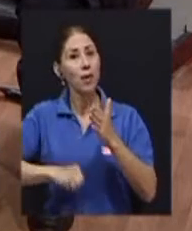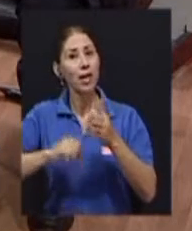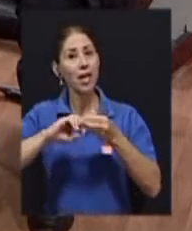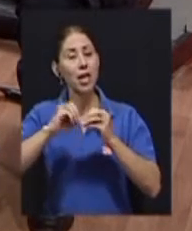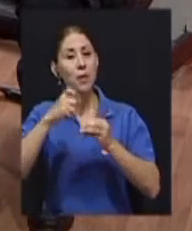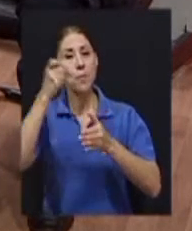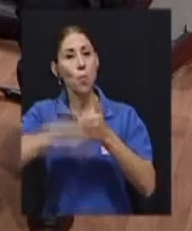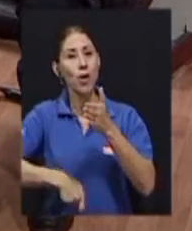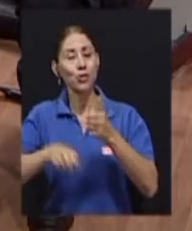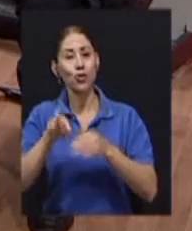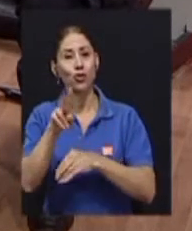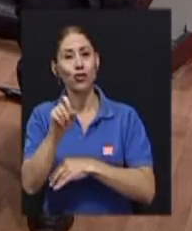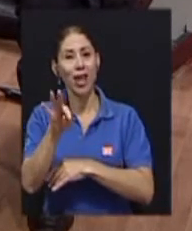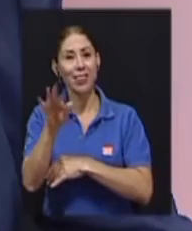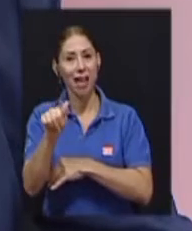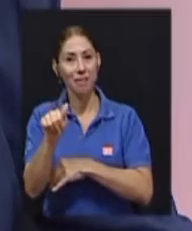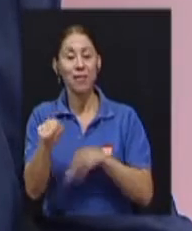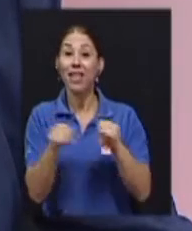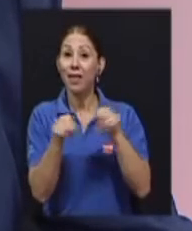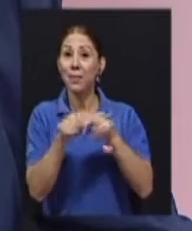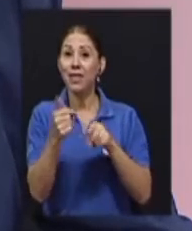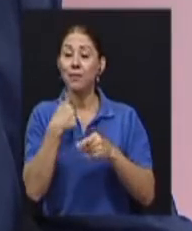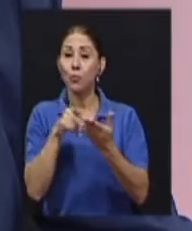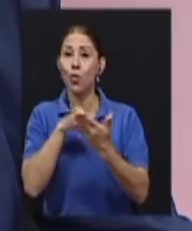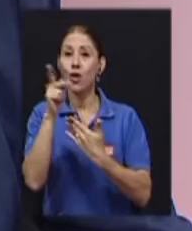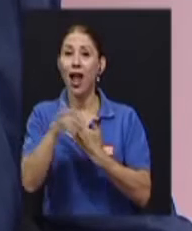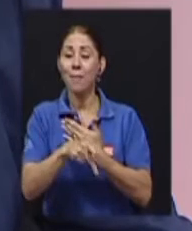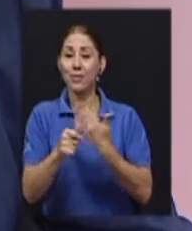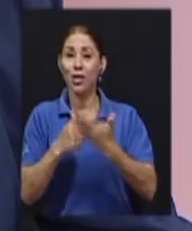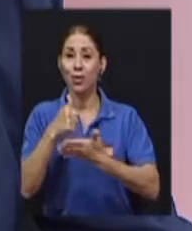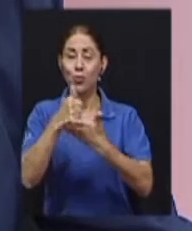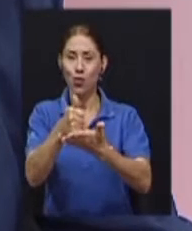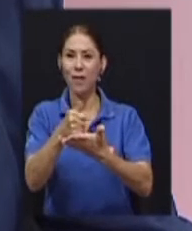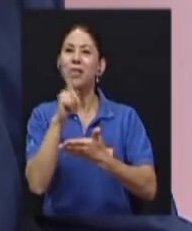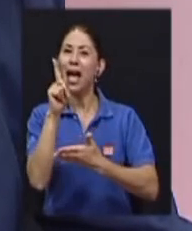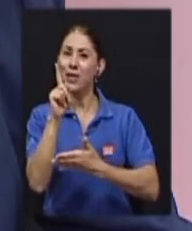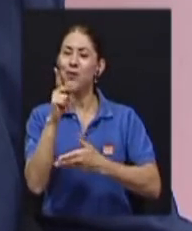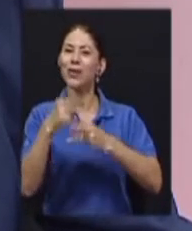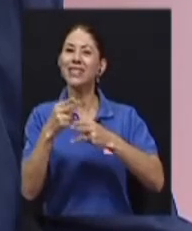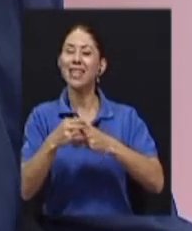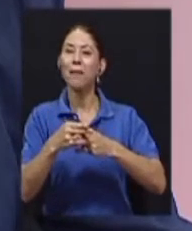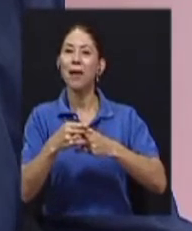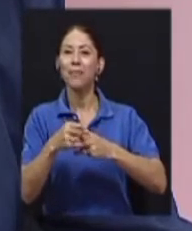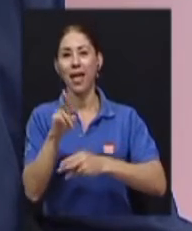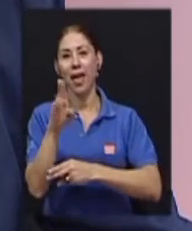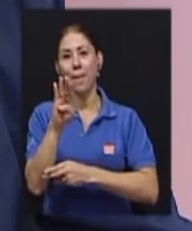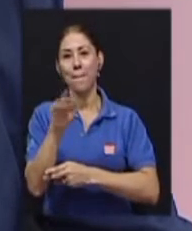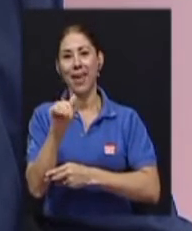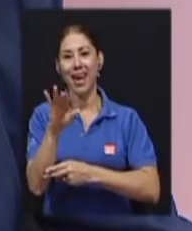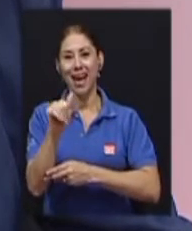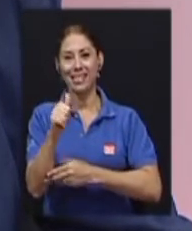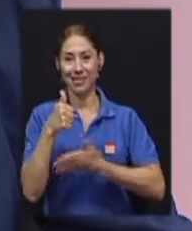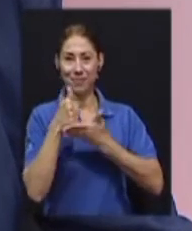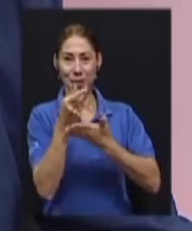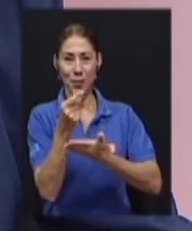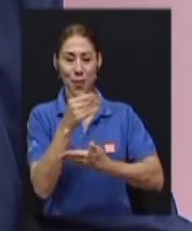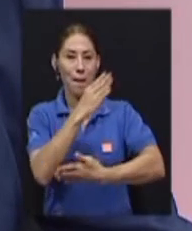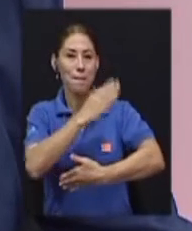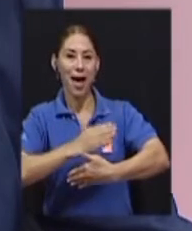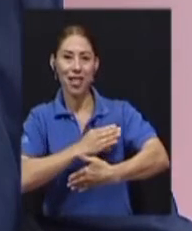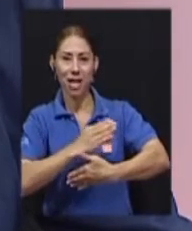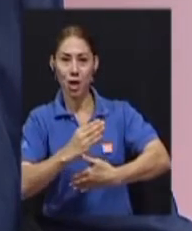programas estructurados de ayuda. Tenemos un programa que se llama Becas Padrino, que es donde las empresas y las personas